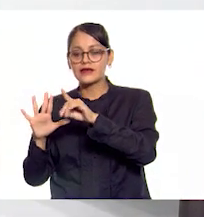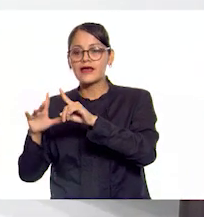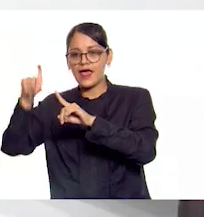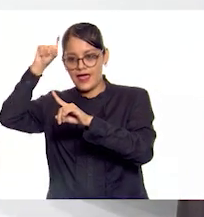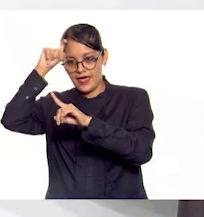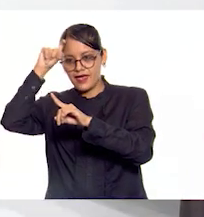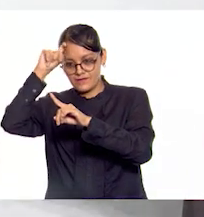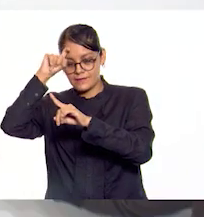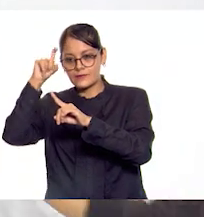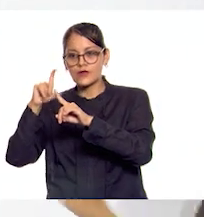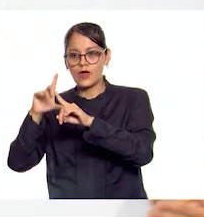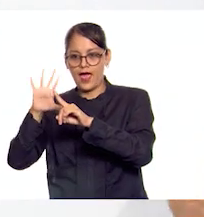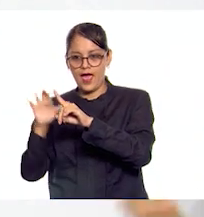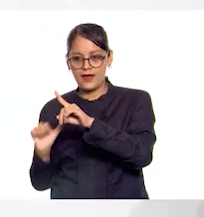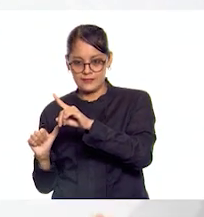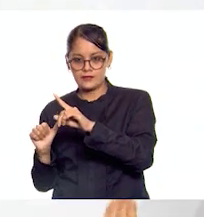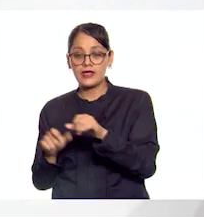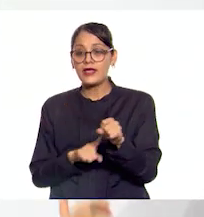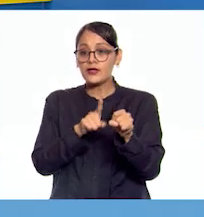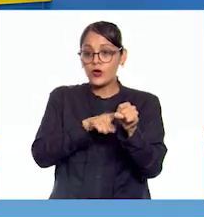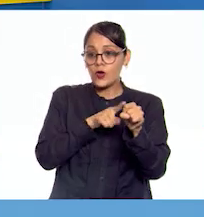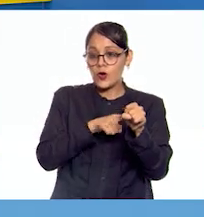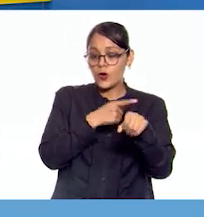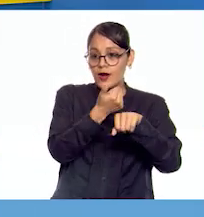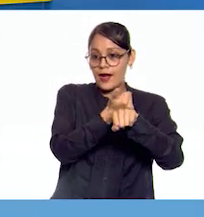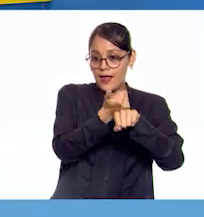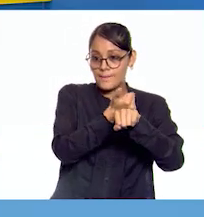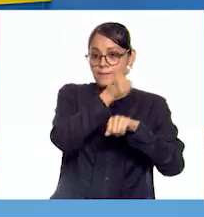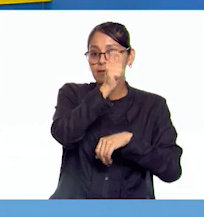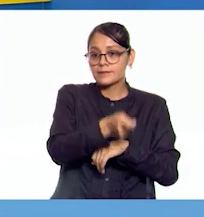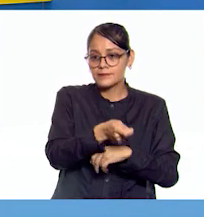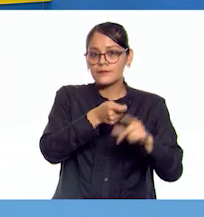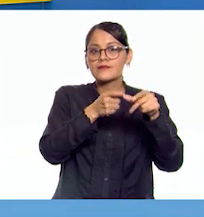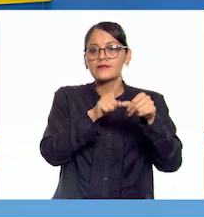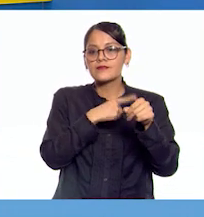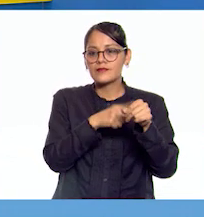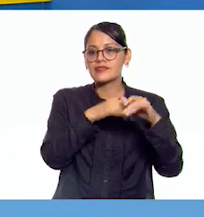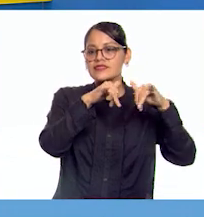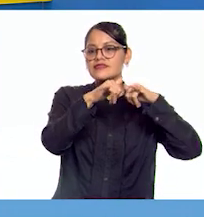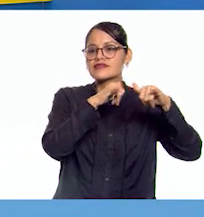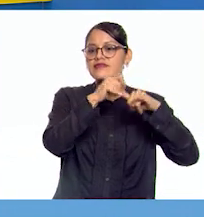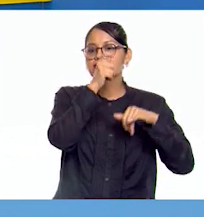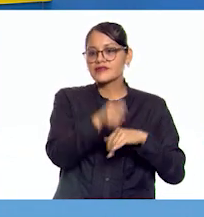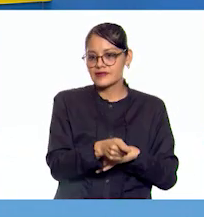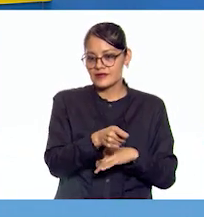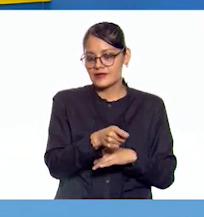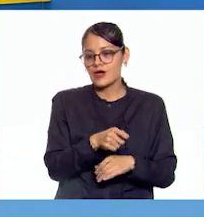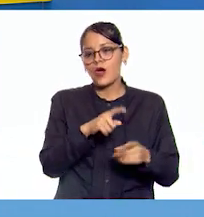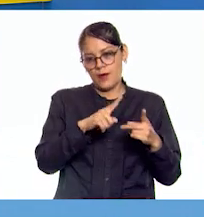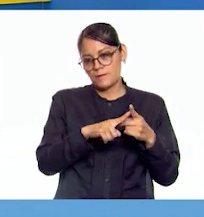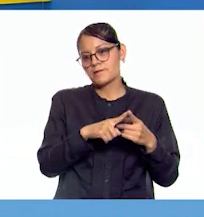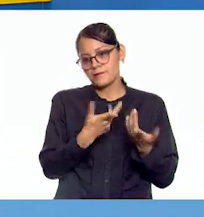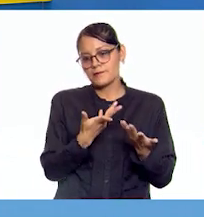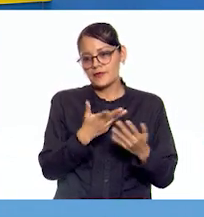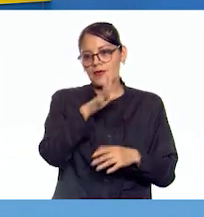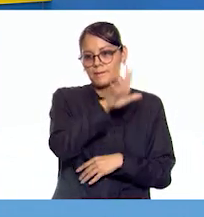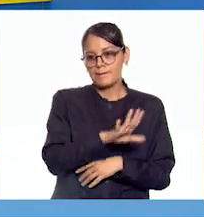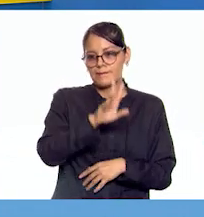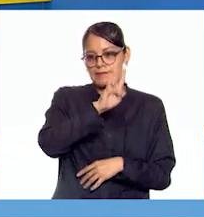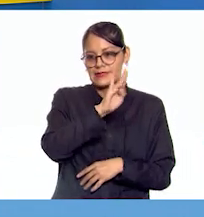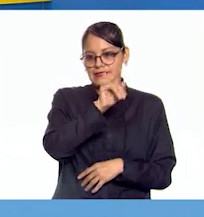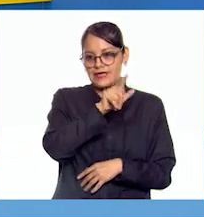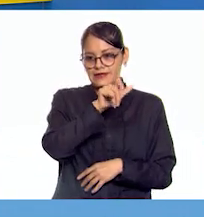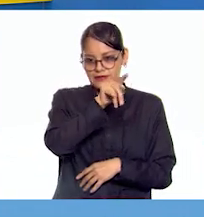en África y el color amarillo que corresponde a los territorios del imperio bizantino.